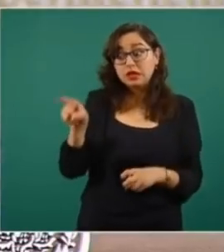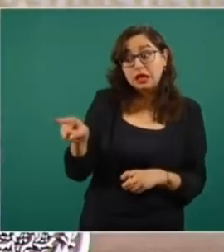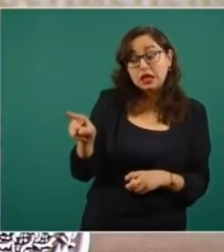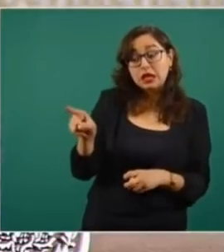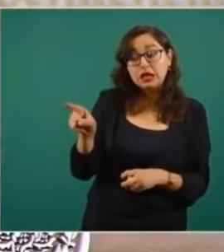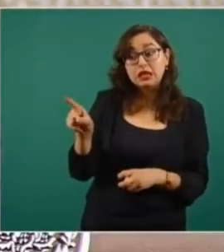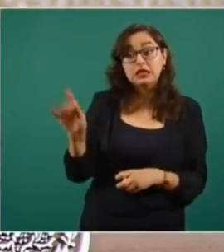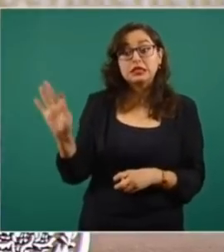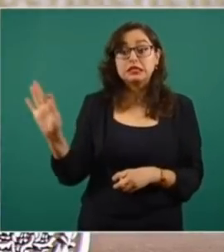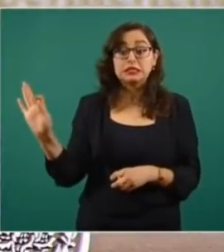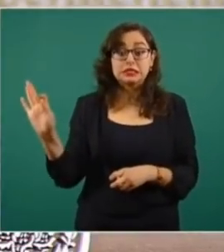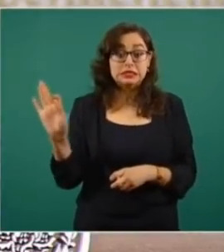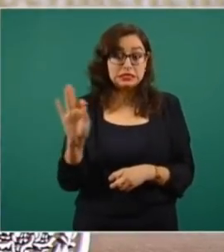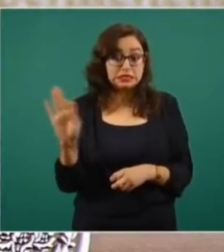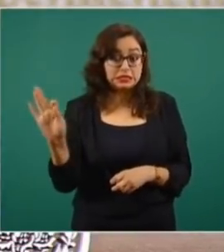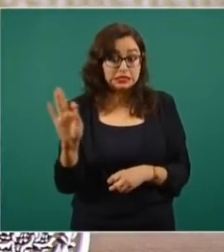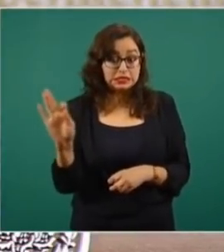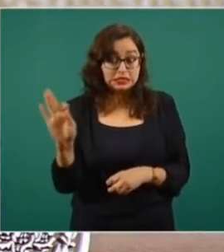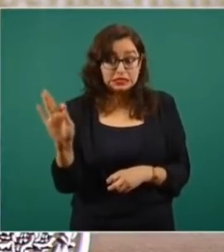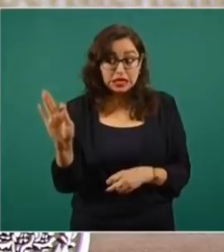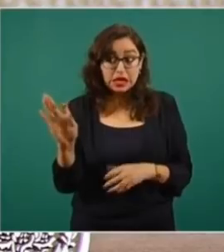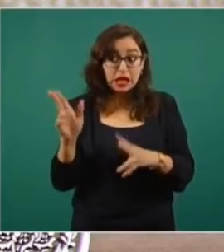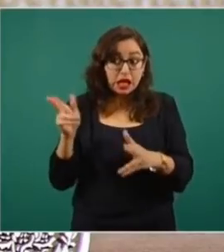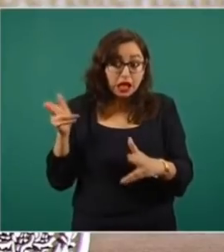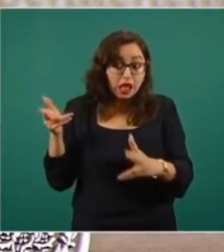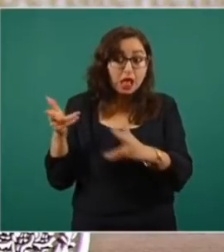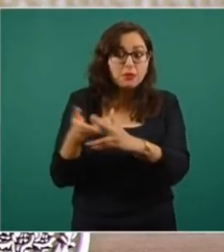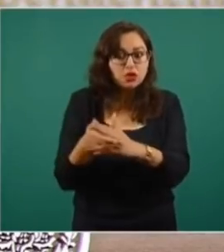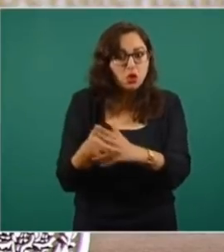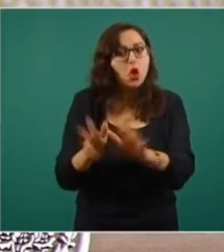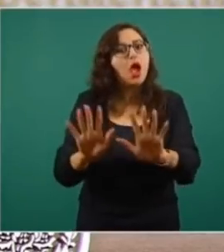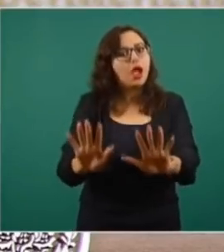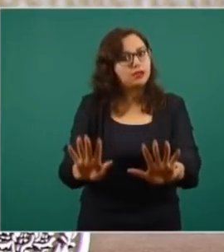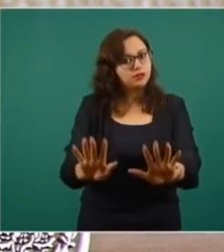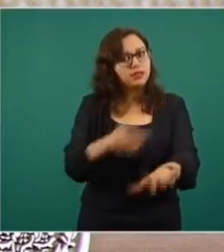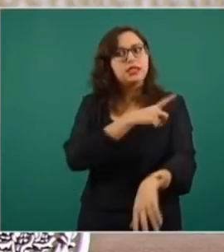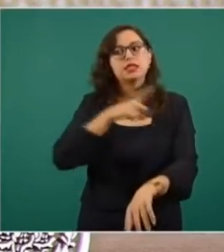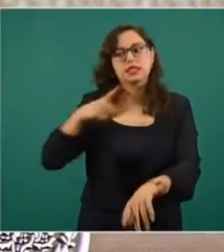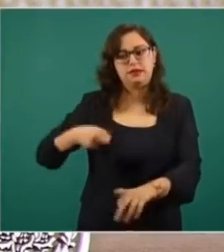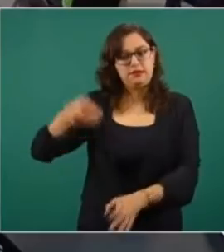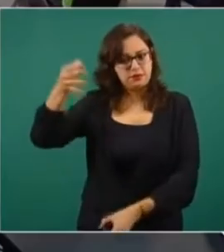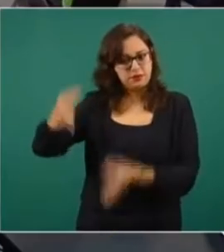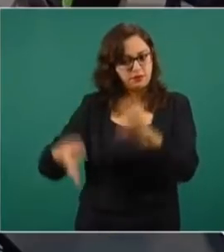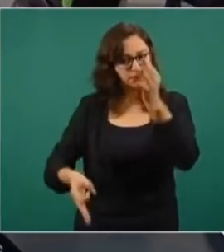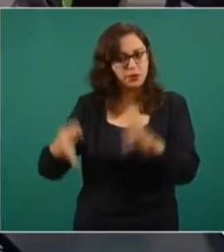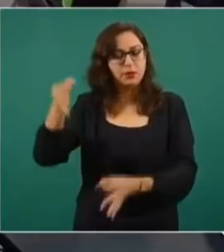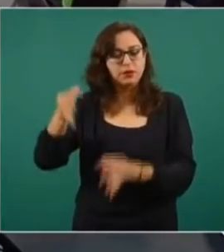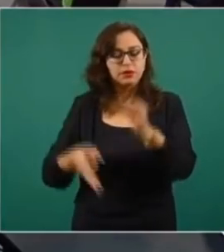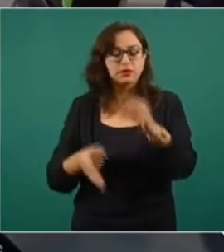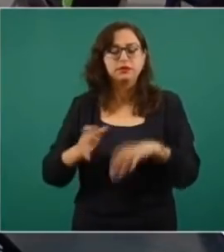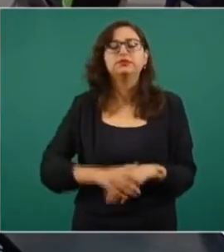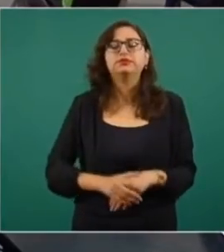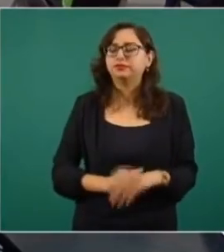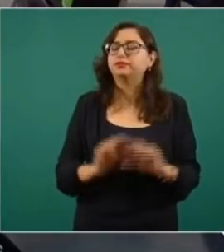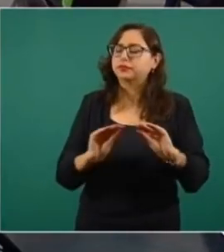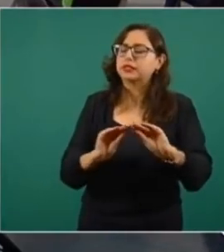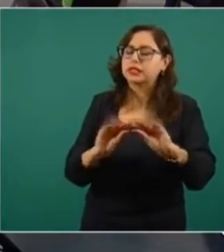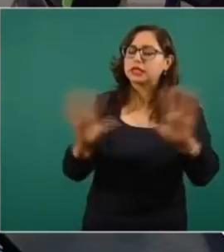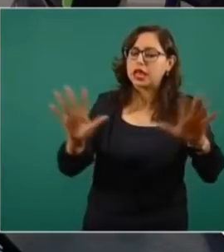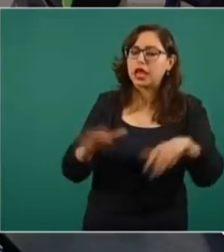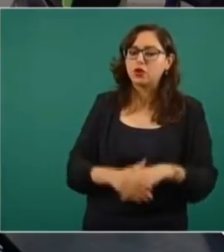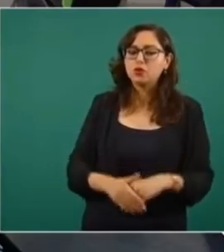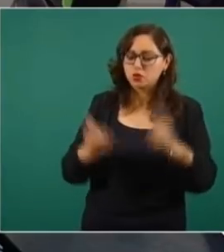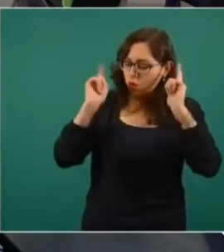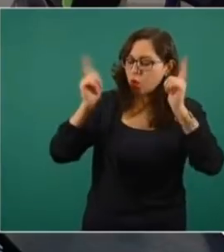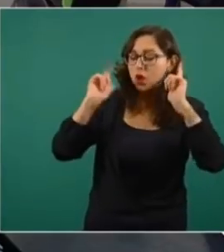una conducta delictiva, bueno, pues eso tendrá su cauce. Claro que sí, secretaria, pues sí, ojalá